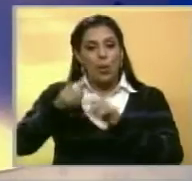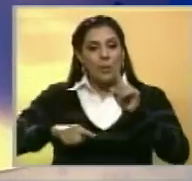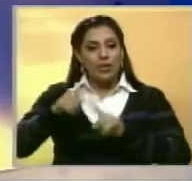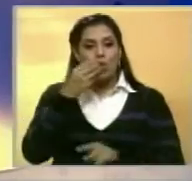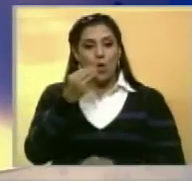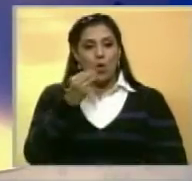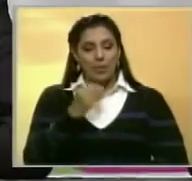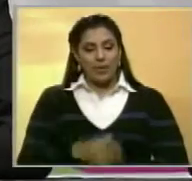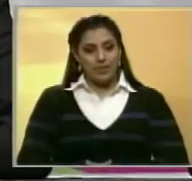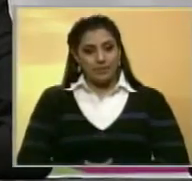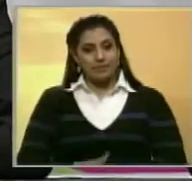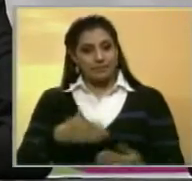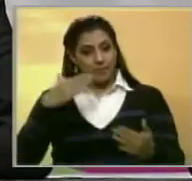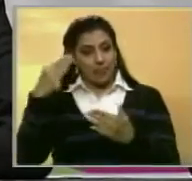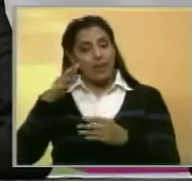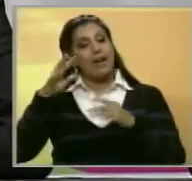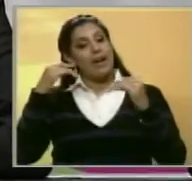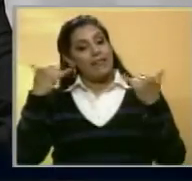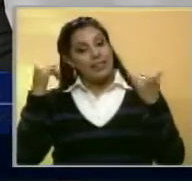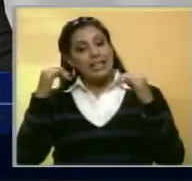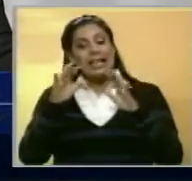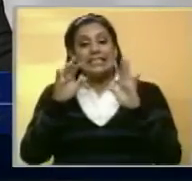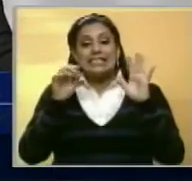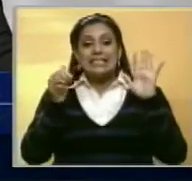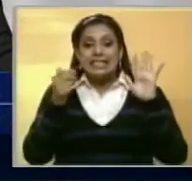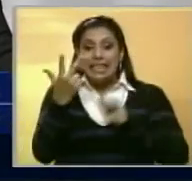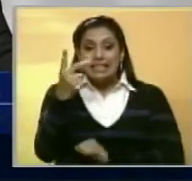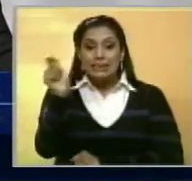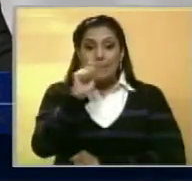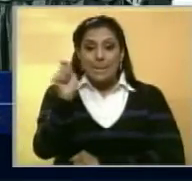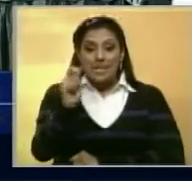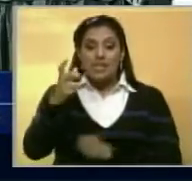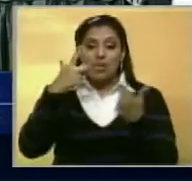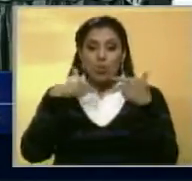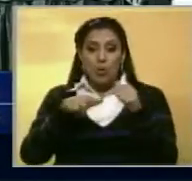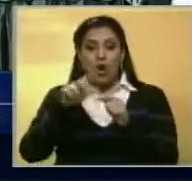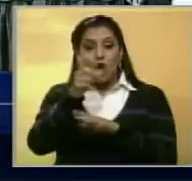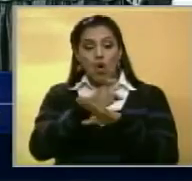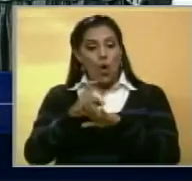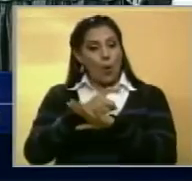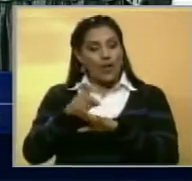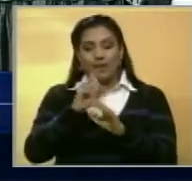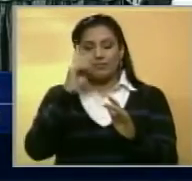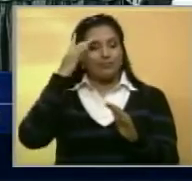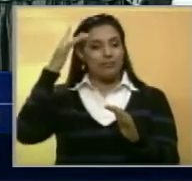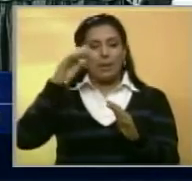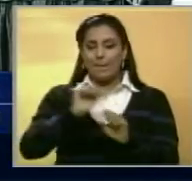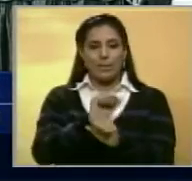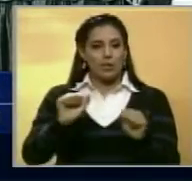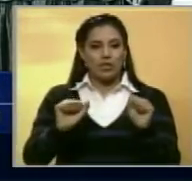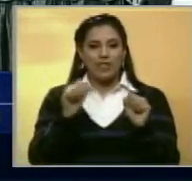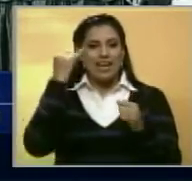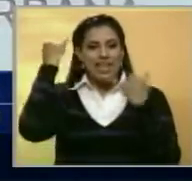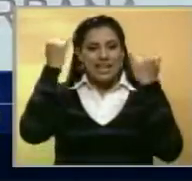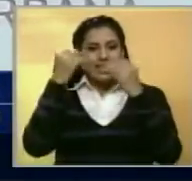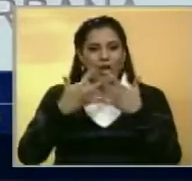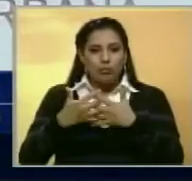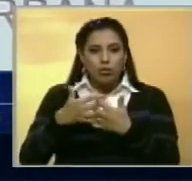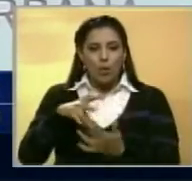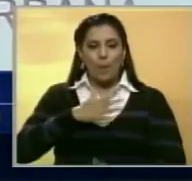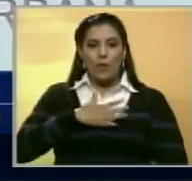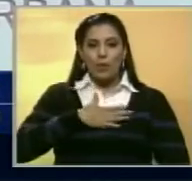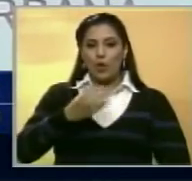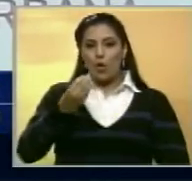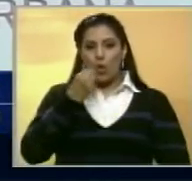alimenticios. Freites celebró que en tres meses, el Gobierno Nacional logró colocar en el imaginario colectivo la idea de producir sus